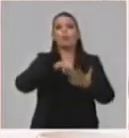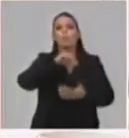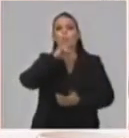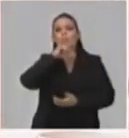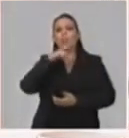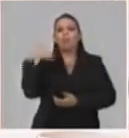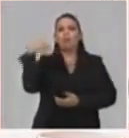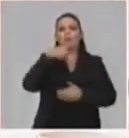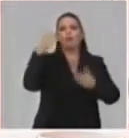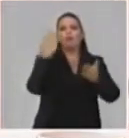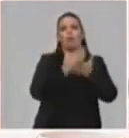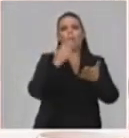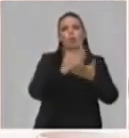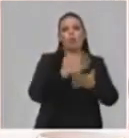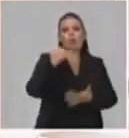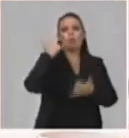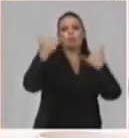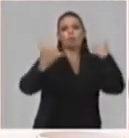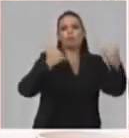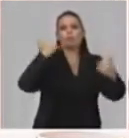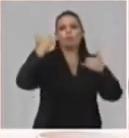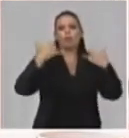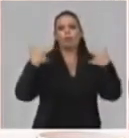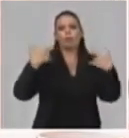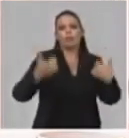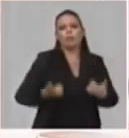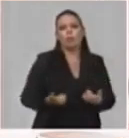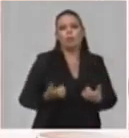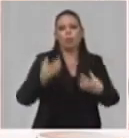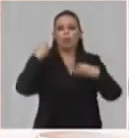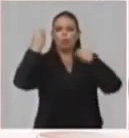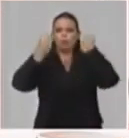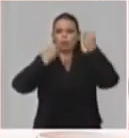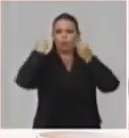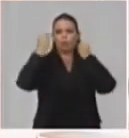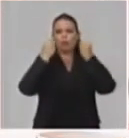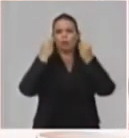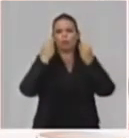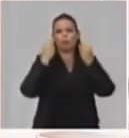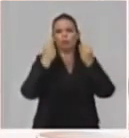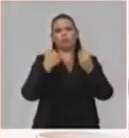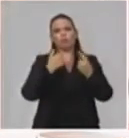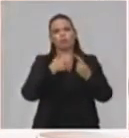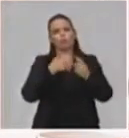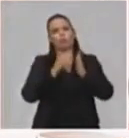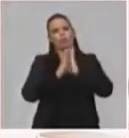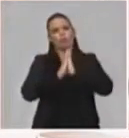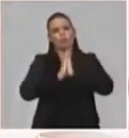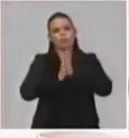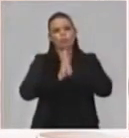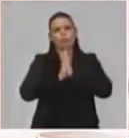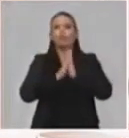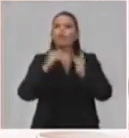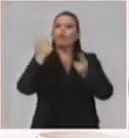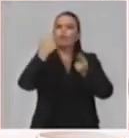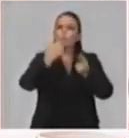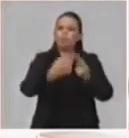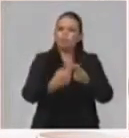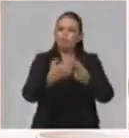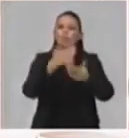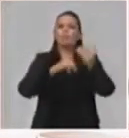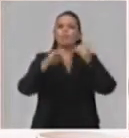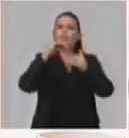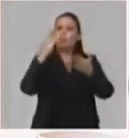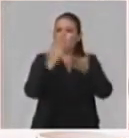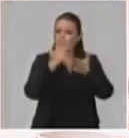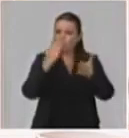escuela, llaman a los directores, están realmente muy preocupados y nosotros les pedimos que tengan confianza que el Ministerio de Educación va a cumplir